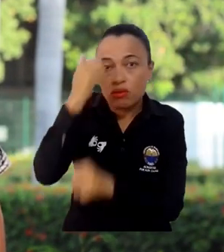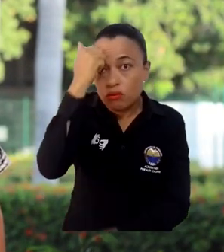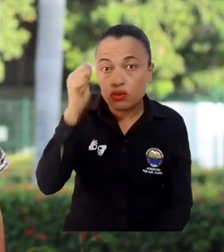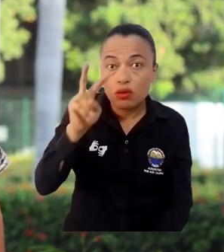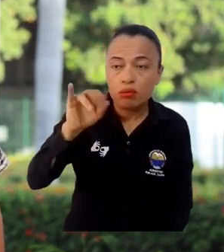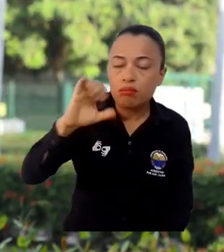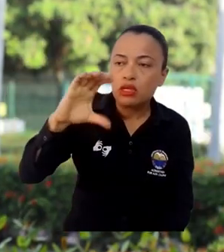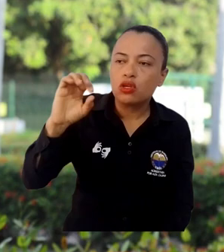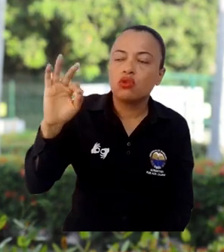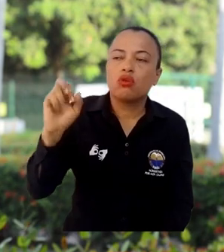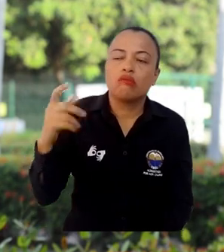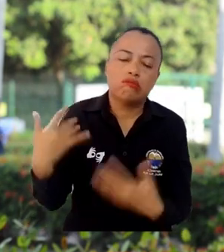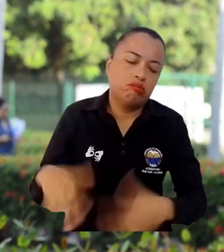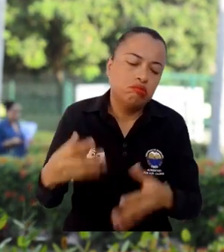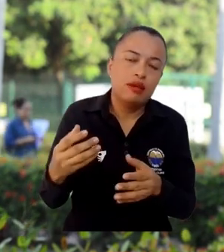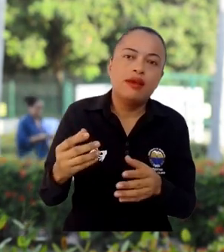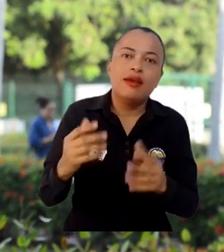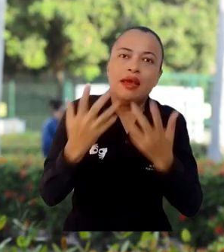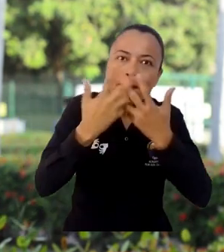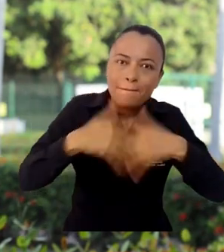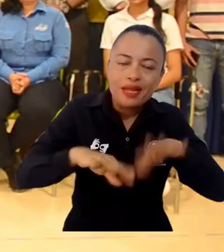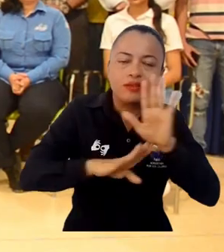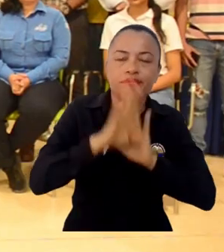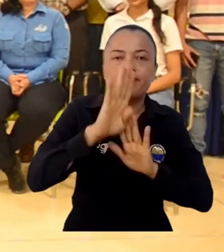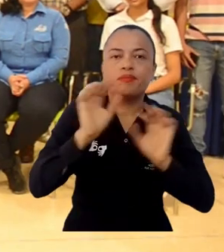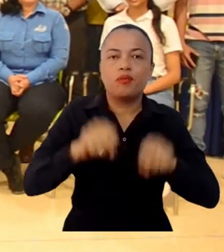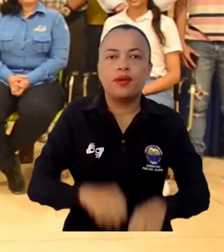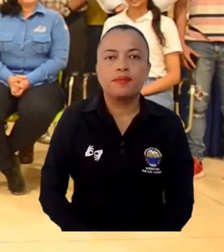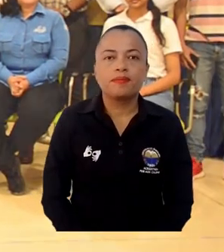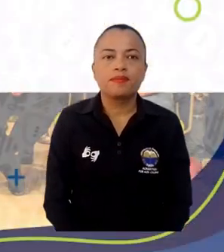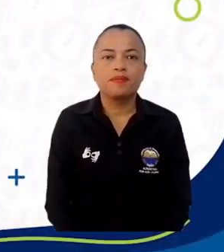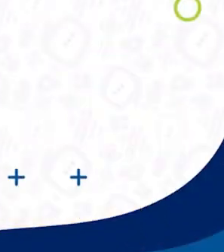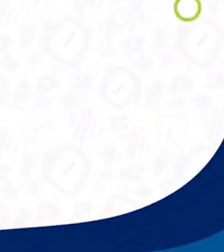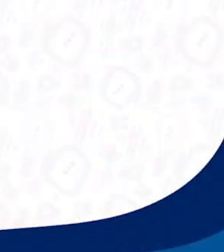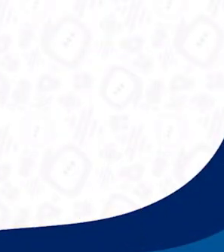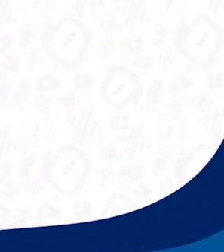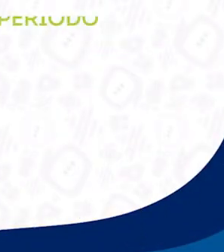trajo el señor Víctor aporta bastante a lo que es el crecimiento de la empresa.